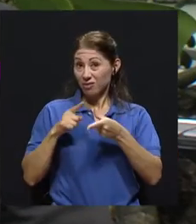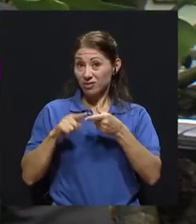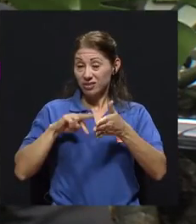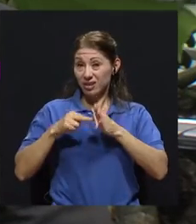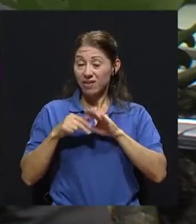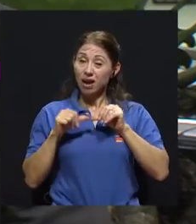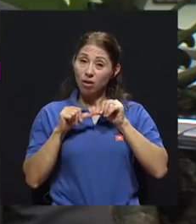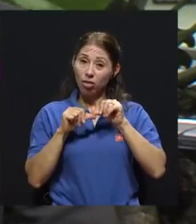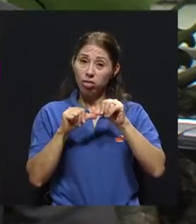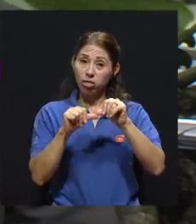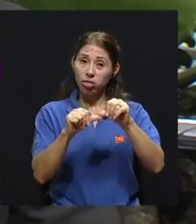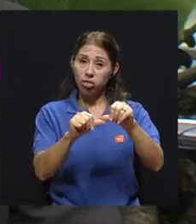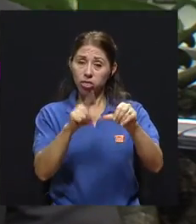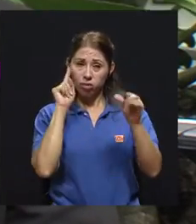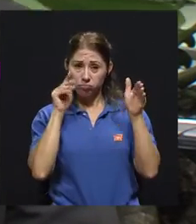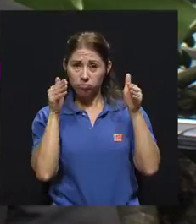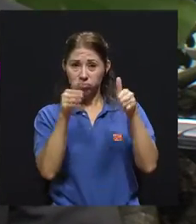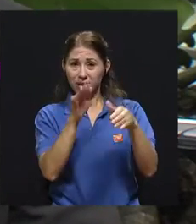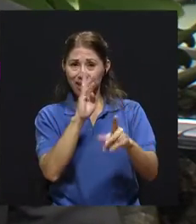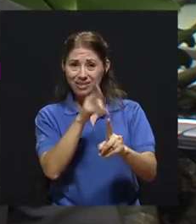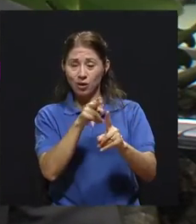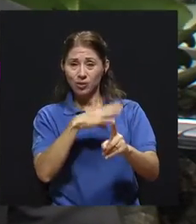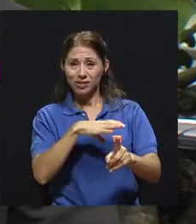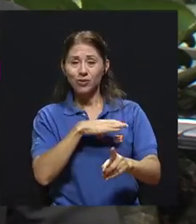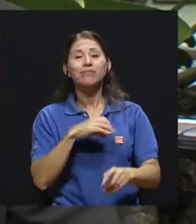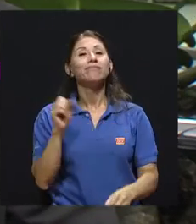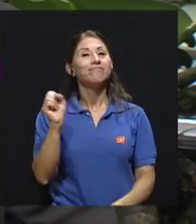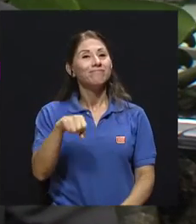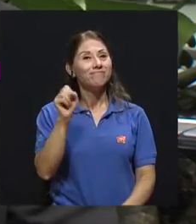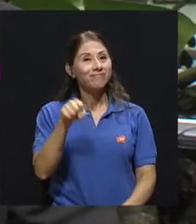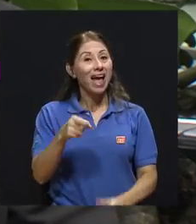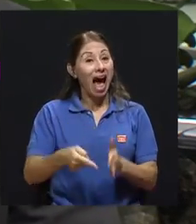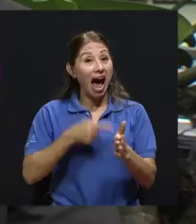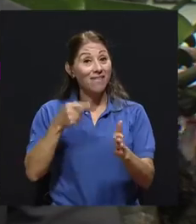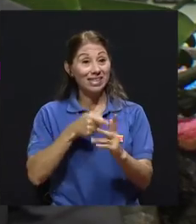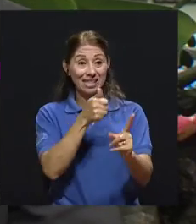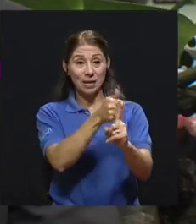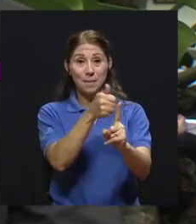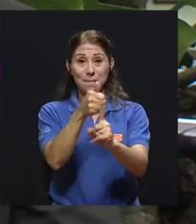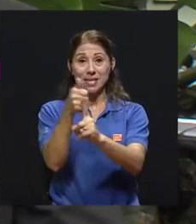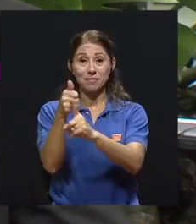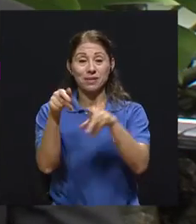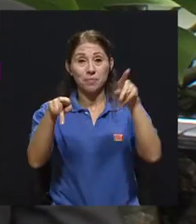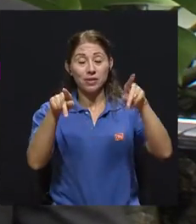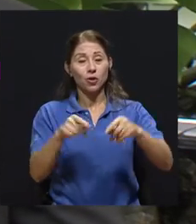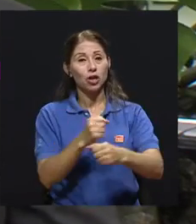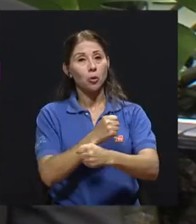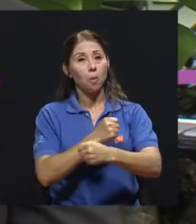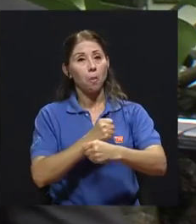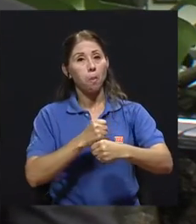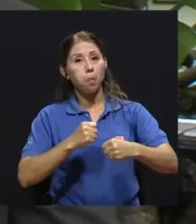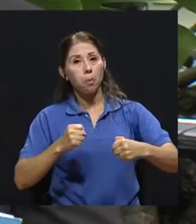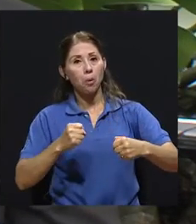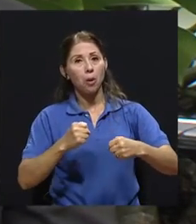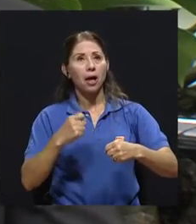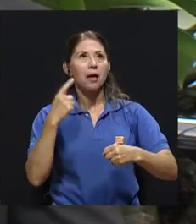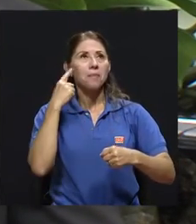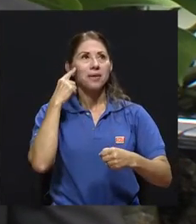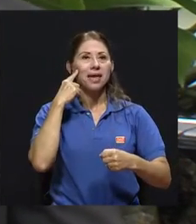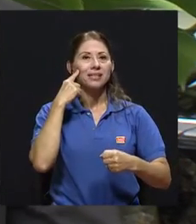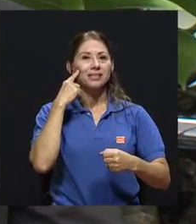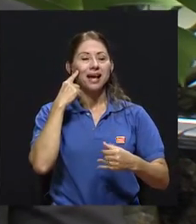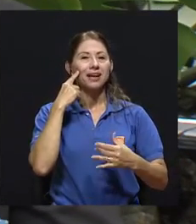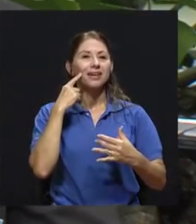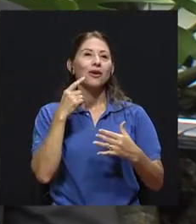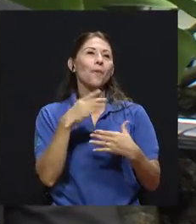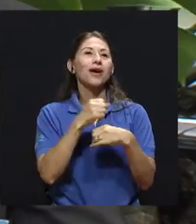condición. Y ellos mismos a veces juegan, se entran en el papel y entonces llegan a una fiesta y dicen, voy a sentarme aquí a la par de la